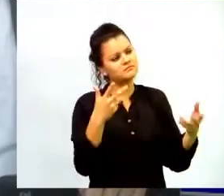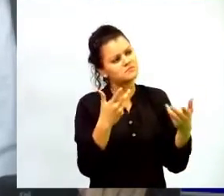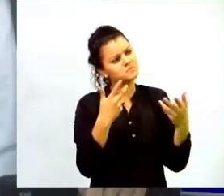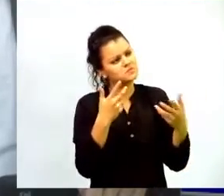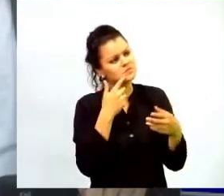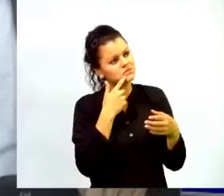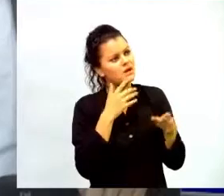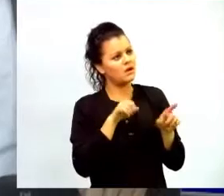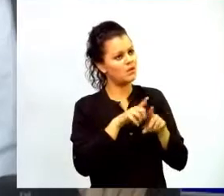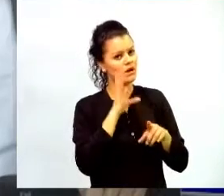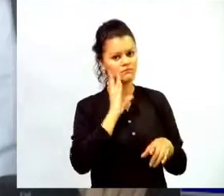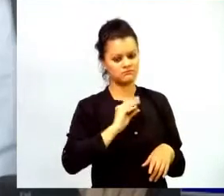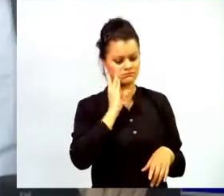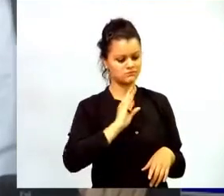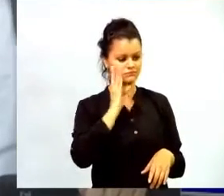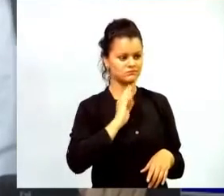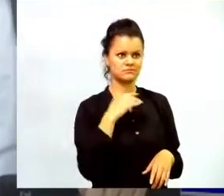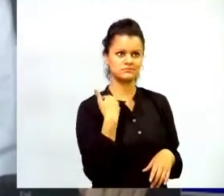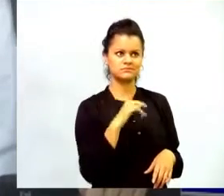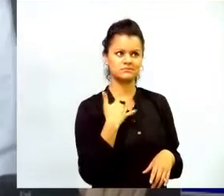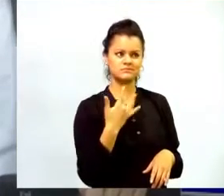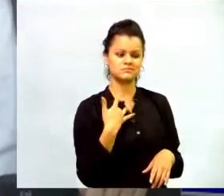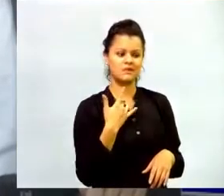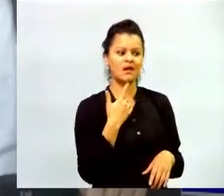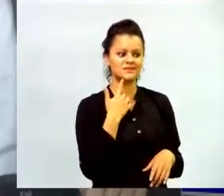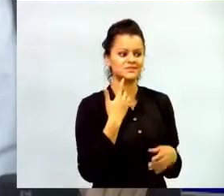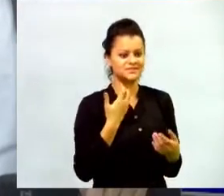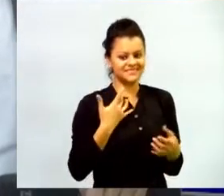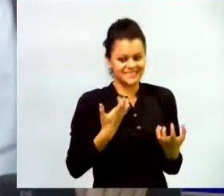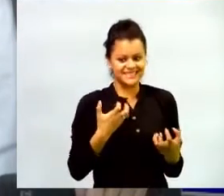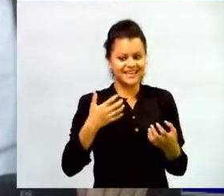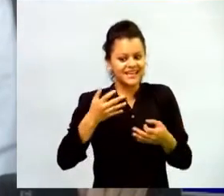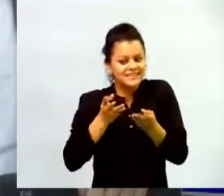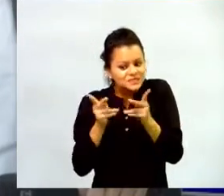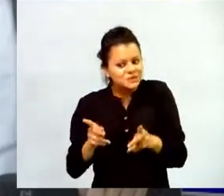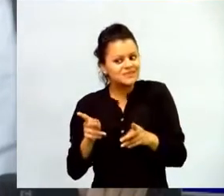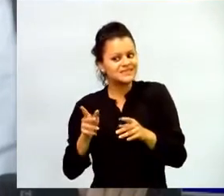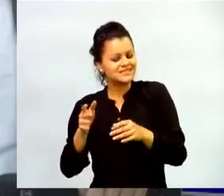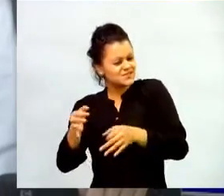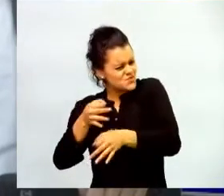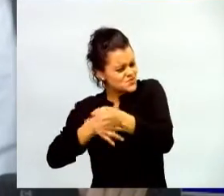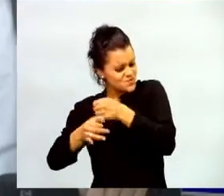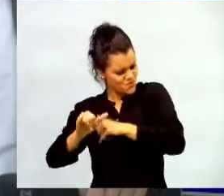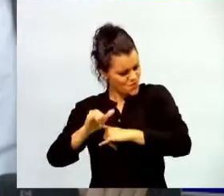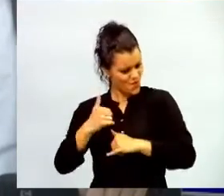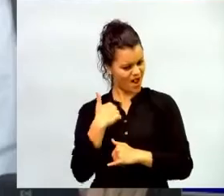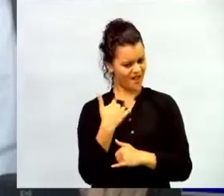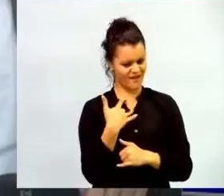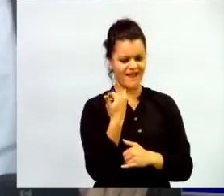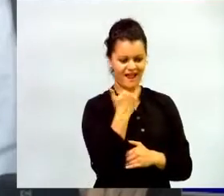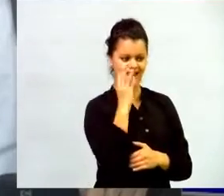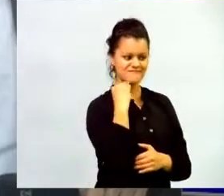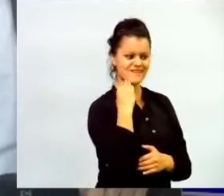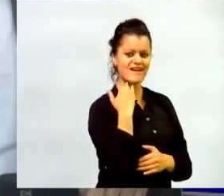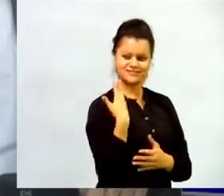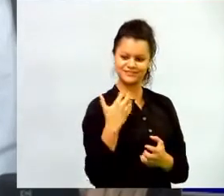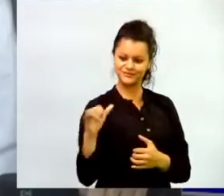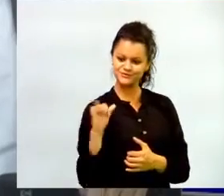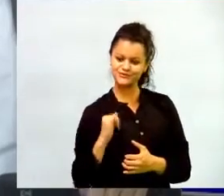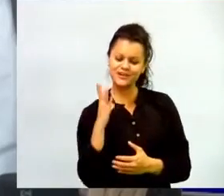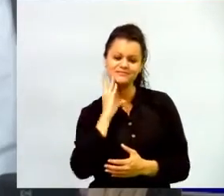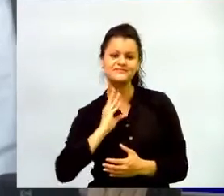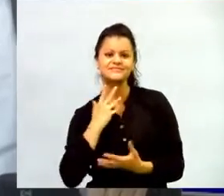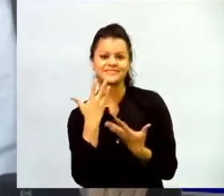vivir desde la misma experiencia las experiencias que quieren que vivan sus estudiantes por lo tanto un primer derrotero es hacer de todos los